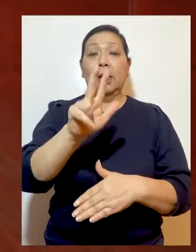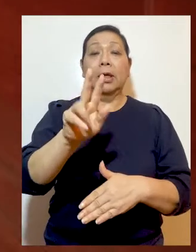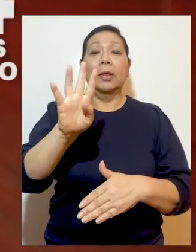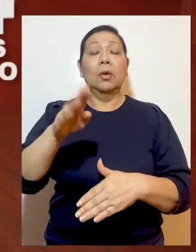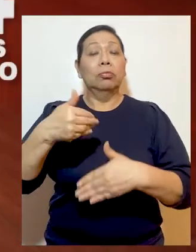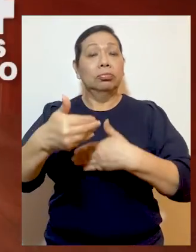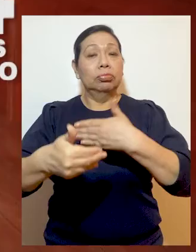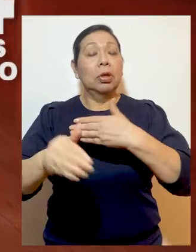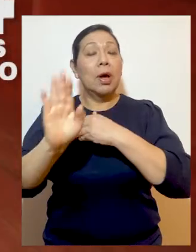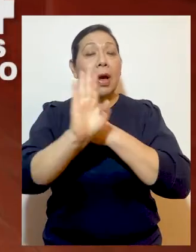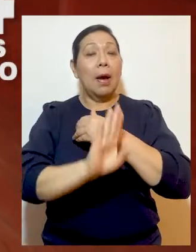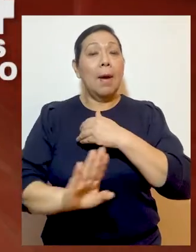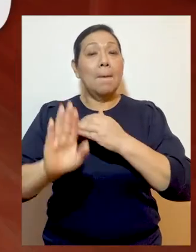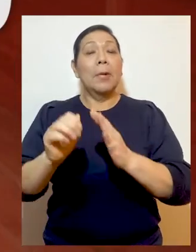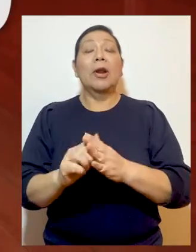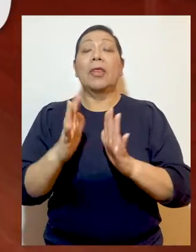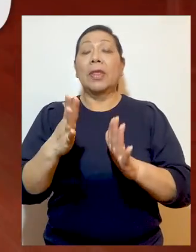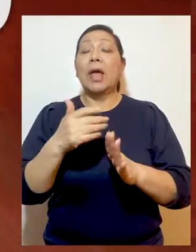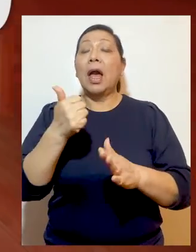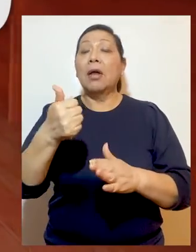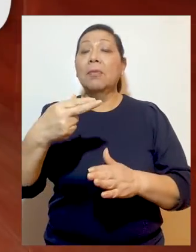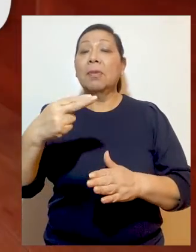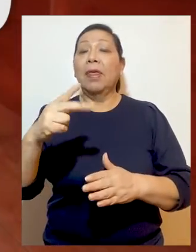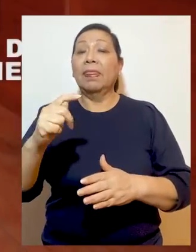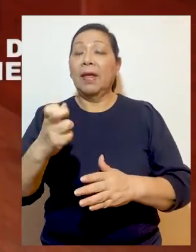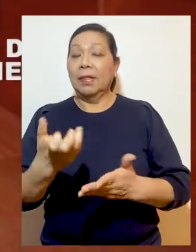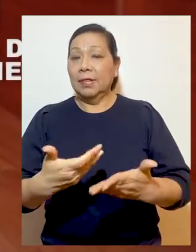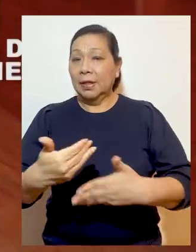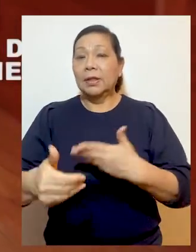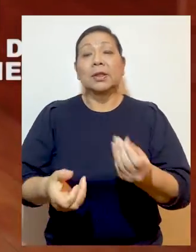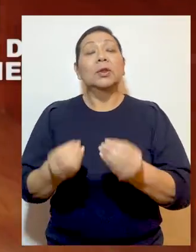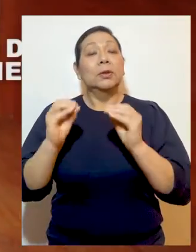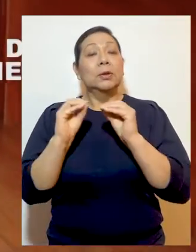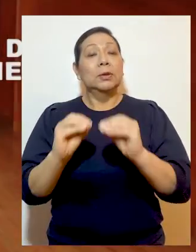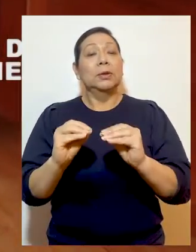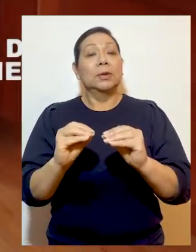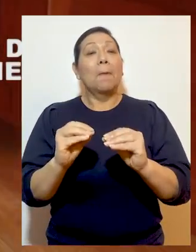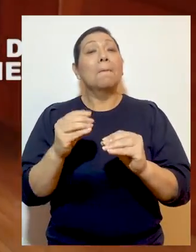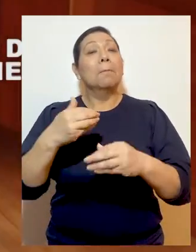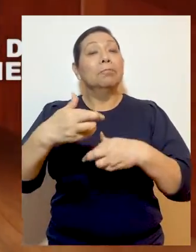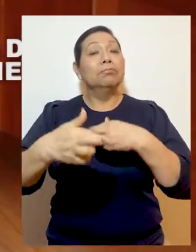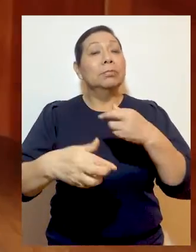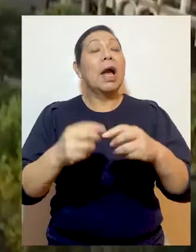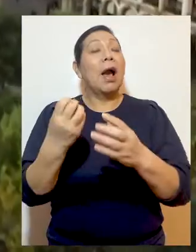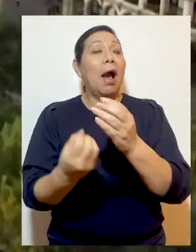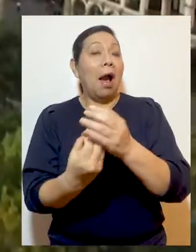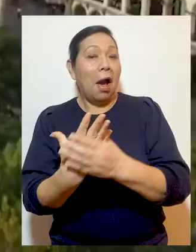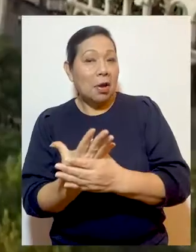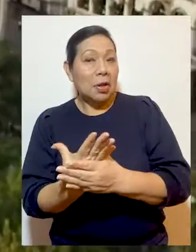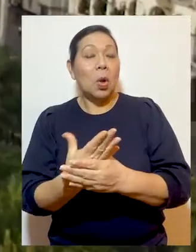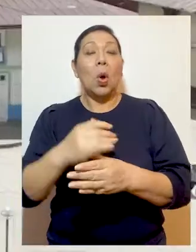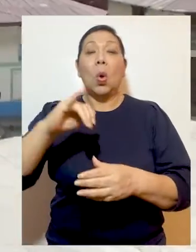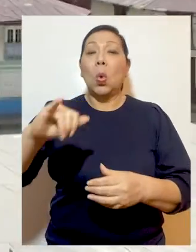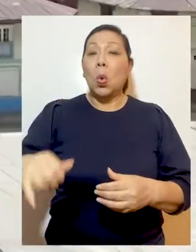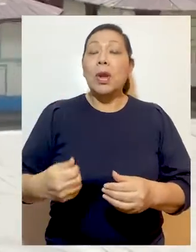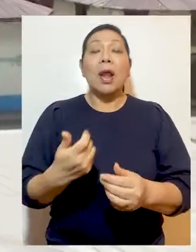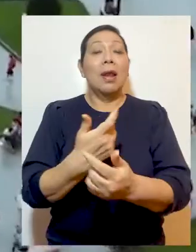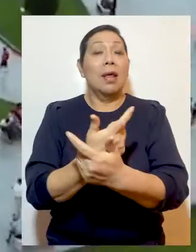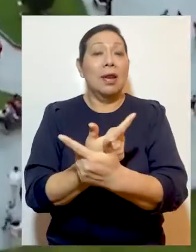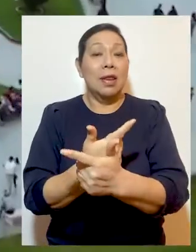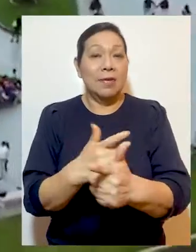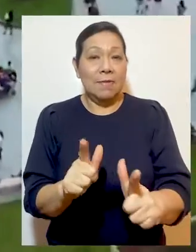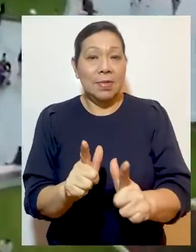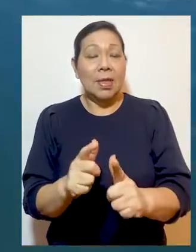voto 34 procesos de amparo, 10 de avias data y un proceso de cumplimiento procedentes de Arequipa, Junín,